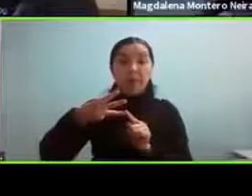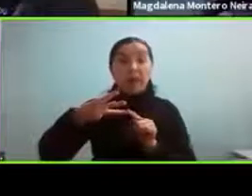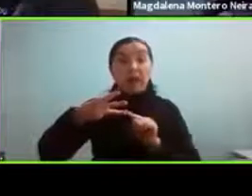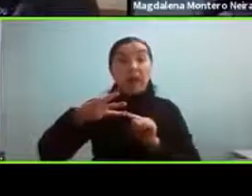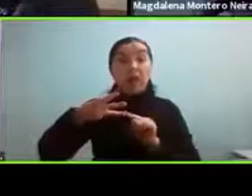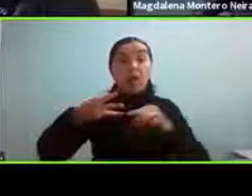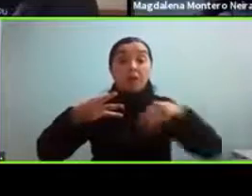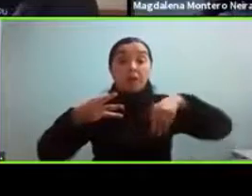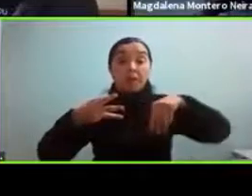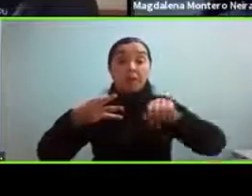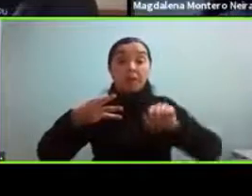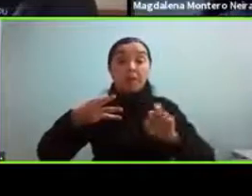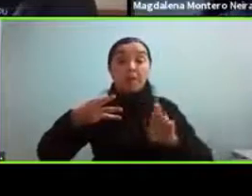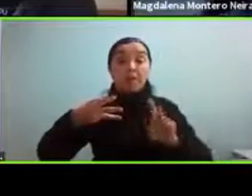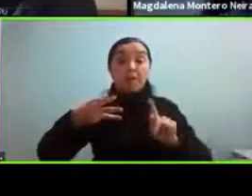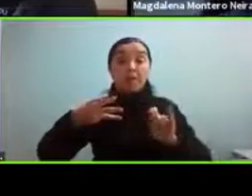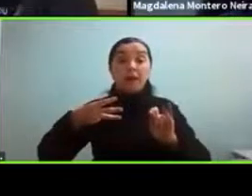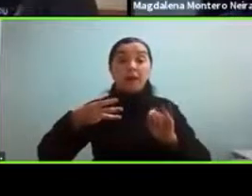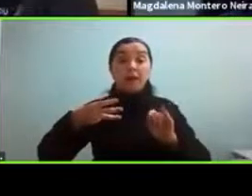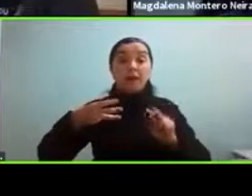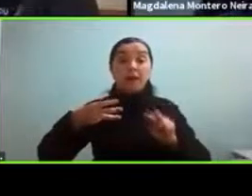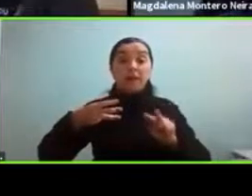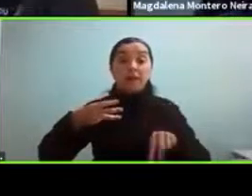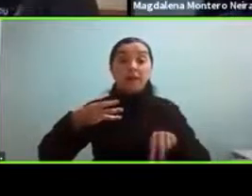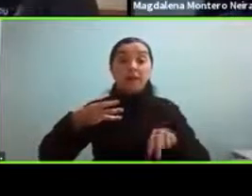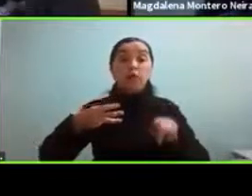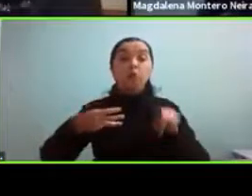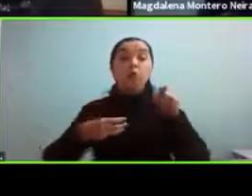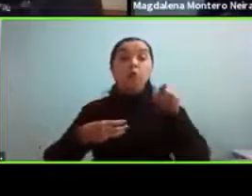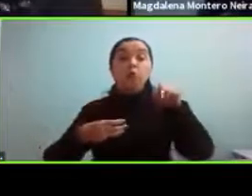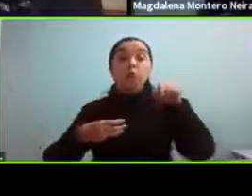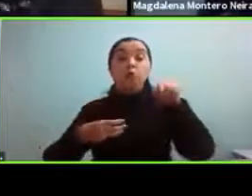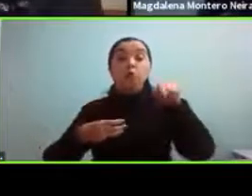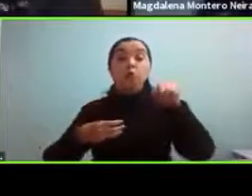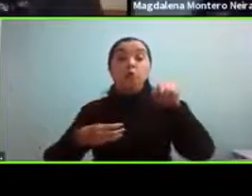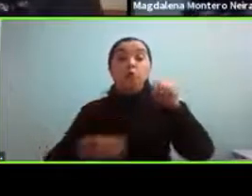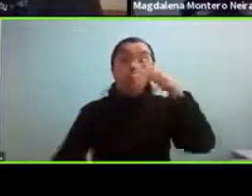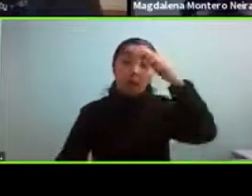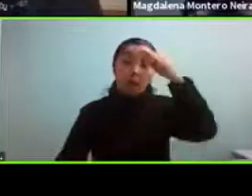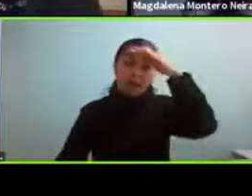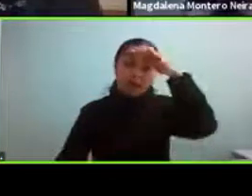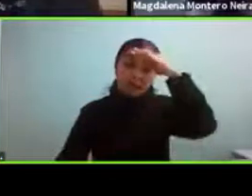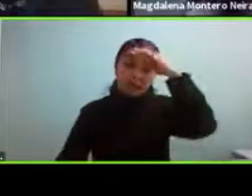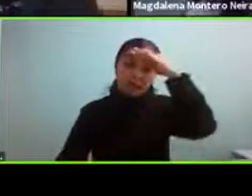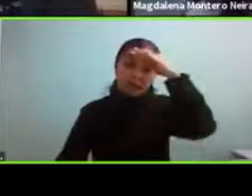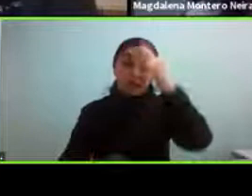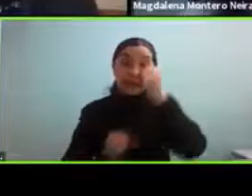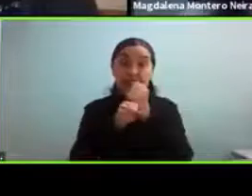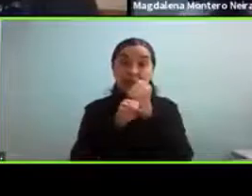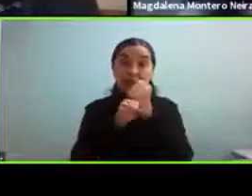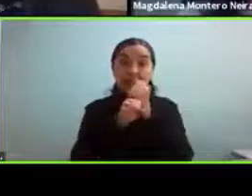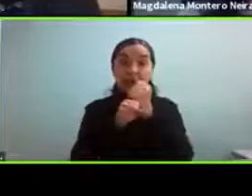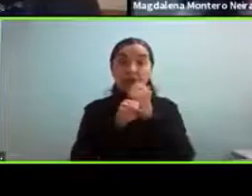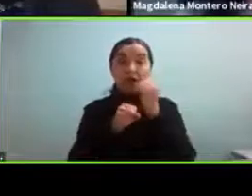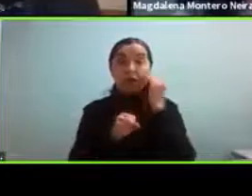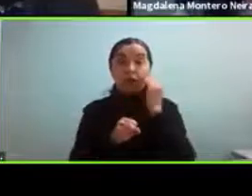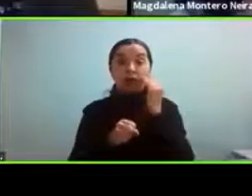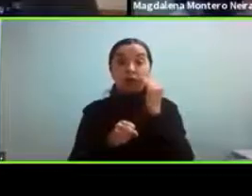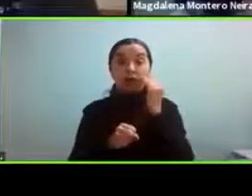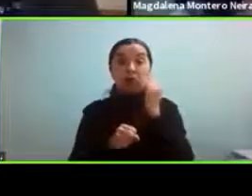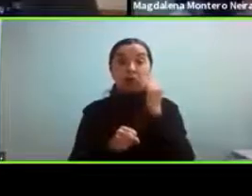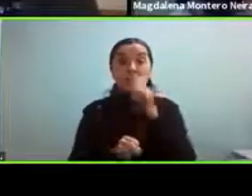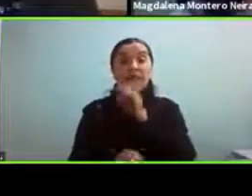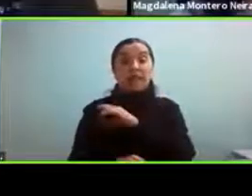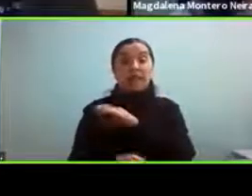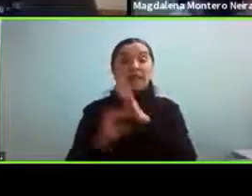Martín que nos va a contar su experiencia con respecto al trabajo con niños en Chile en las familias pero